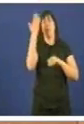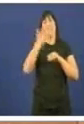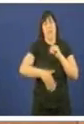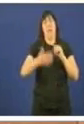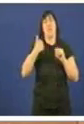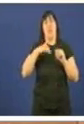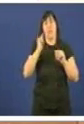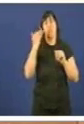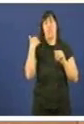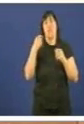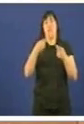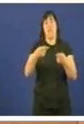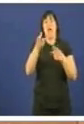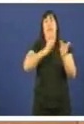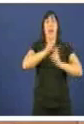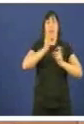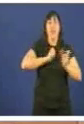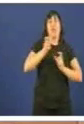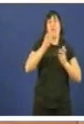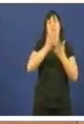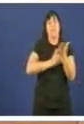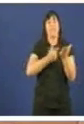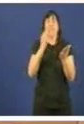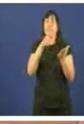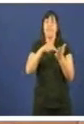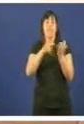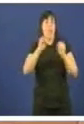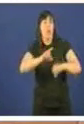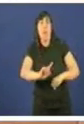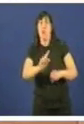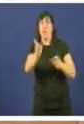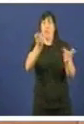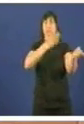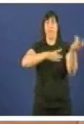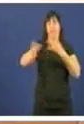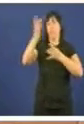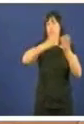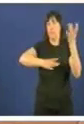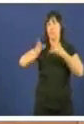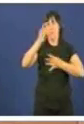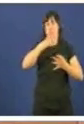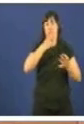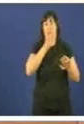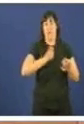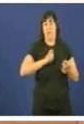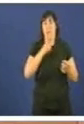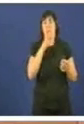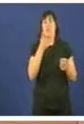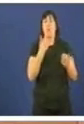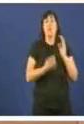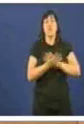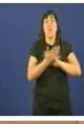consorcio que fagan as alegacións a ese requerimento que, insisto, nace do acordo do consorcio